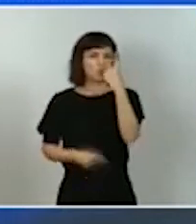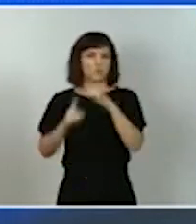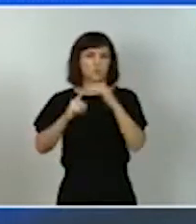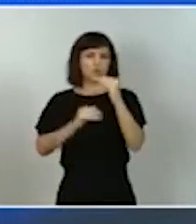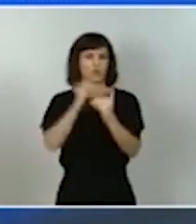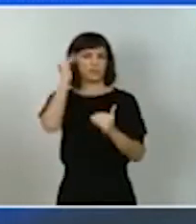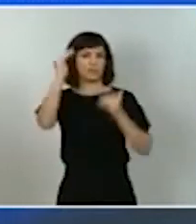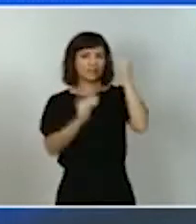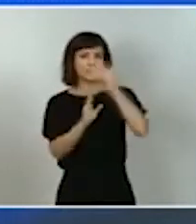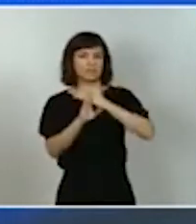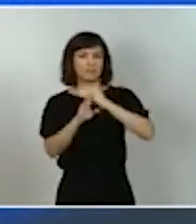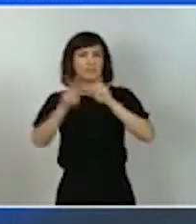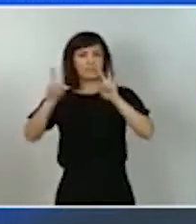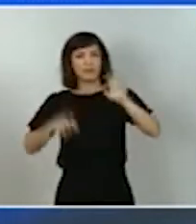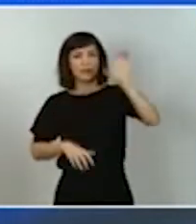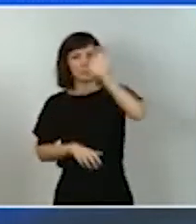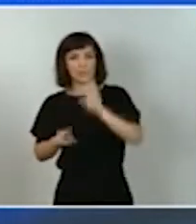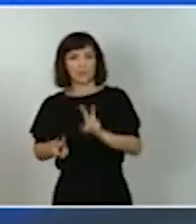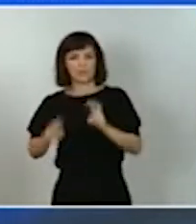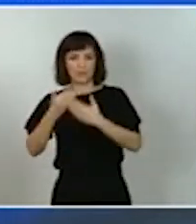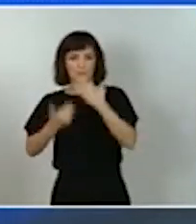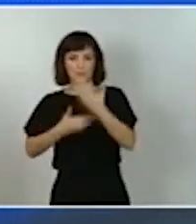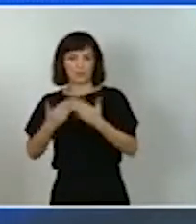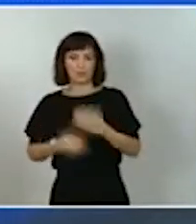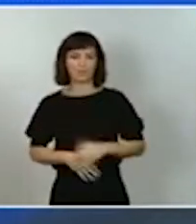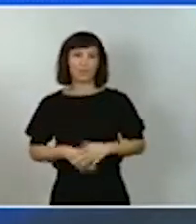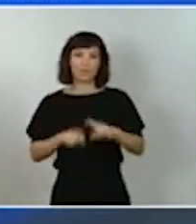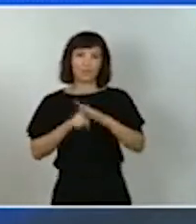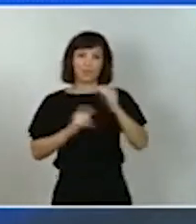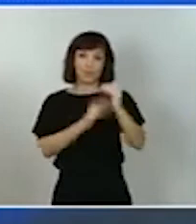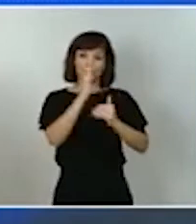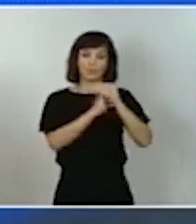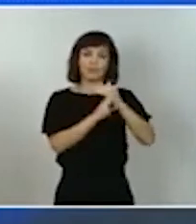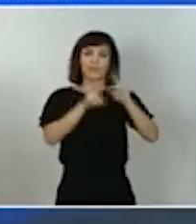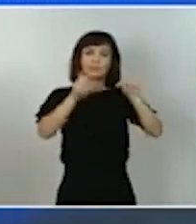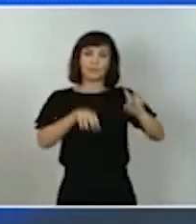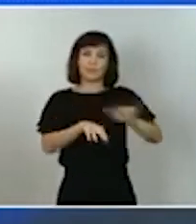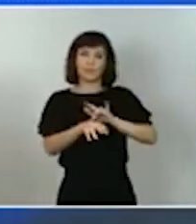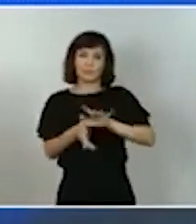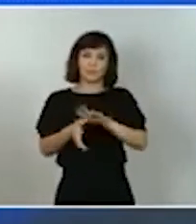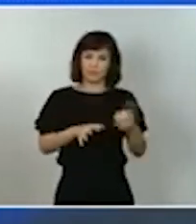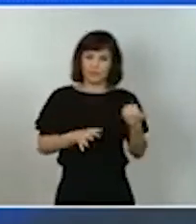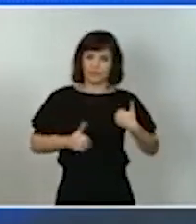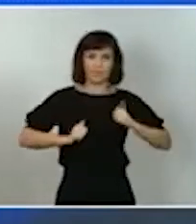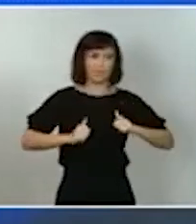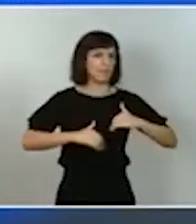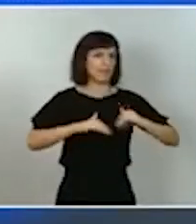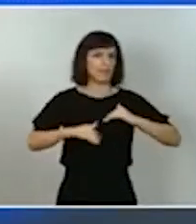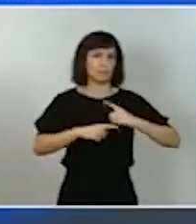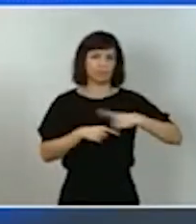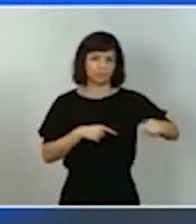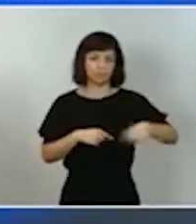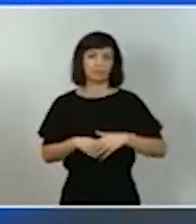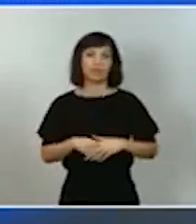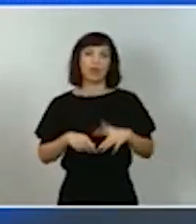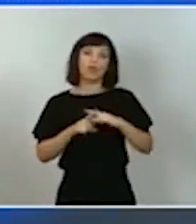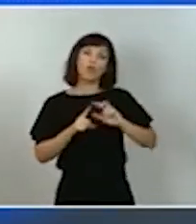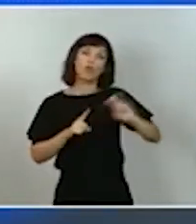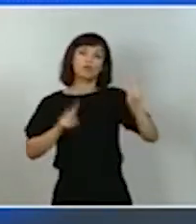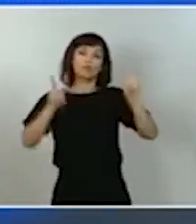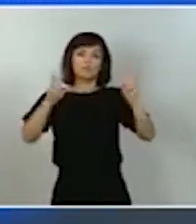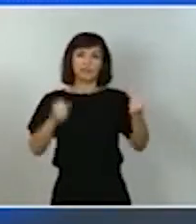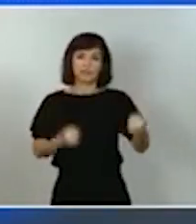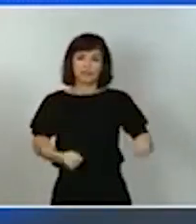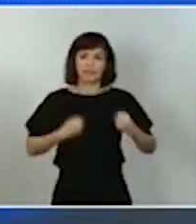innovación otro foro de alto nivel sobre digitalización que ya hemos puesto en marcha la orden otro foro sobre energía sobre